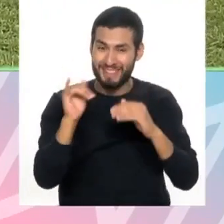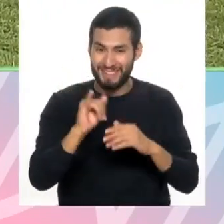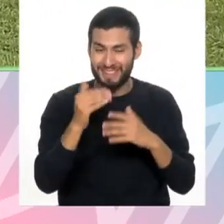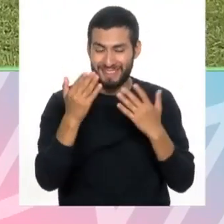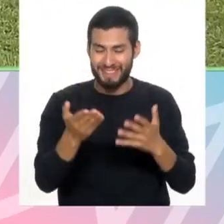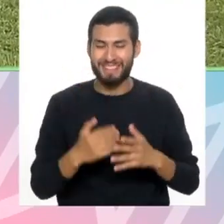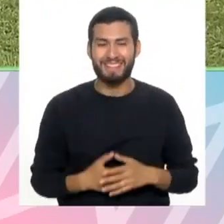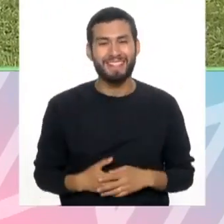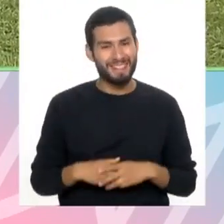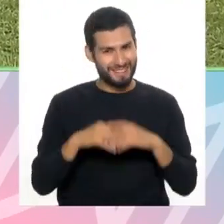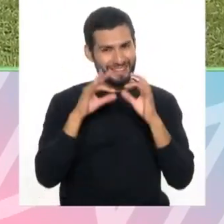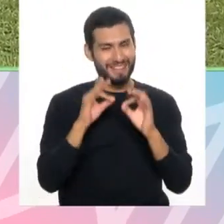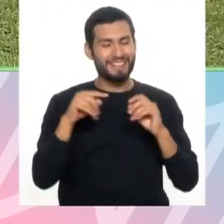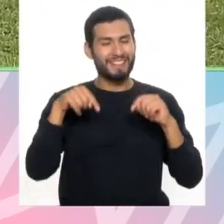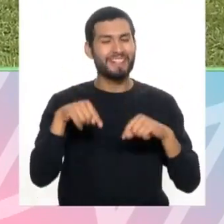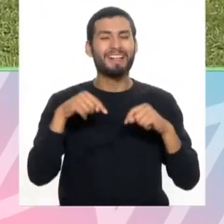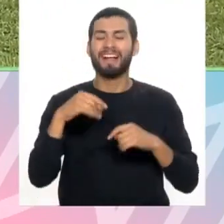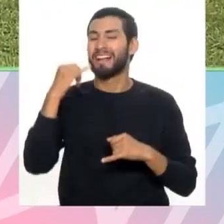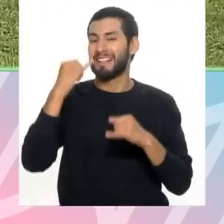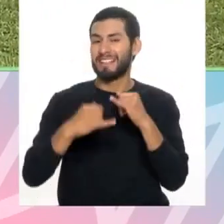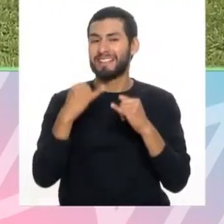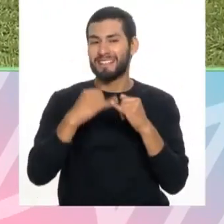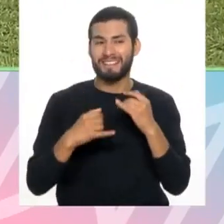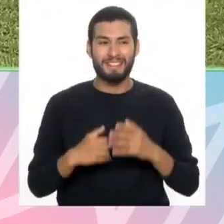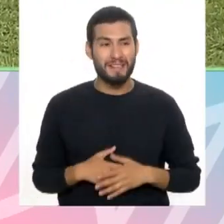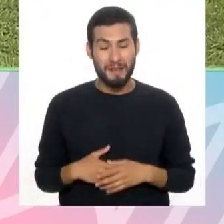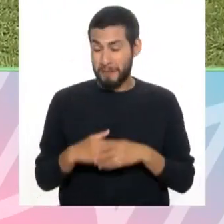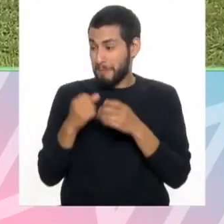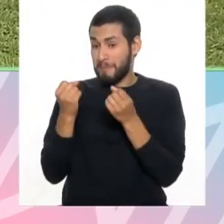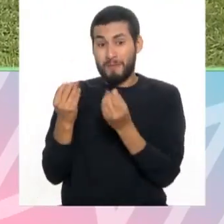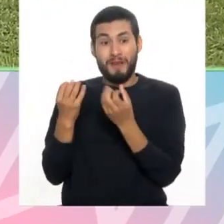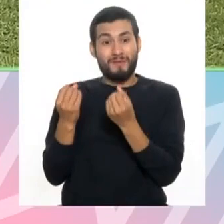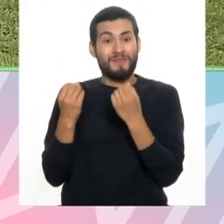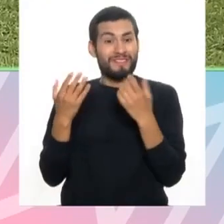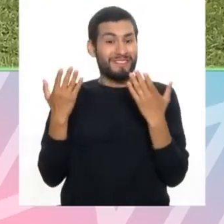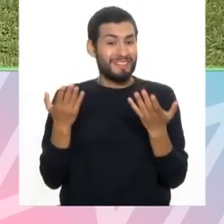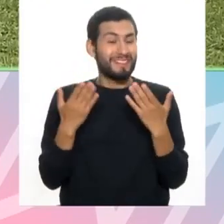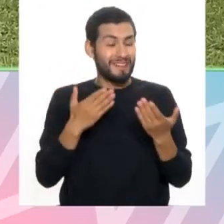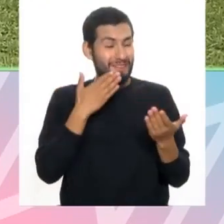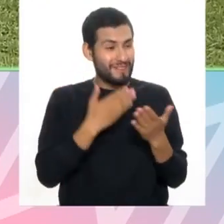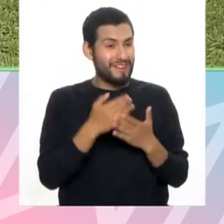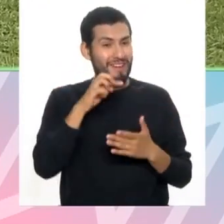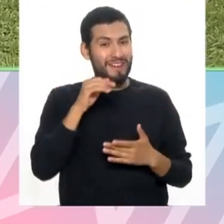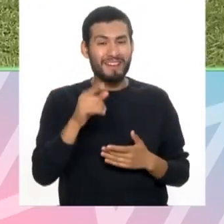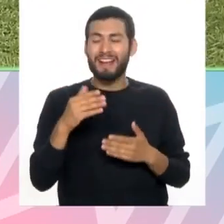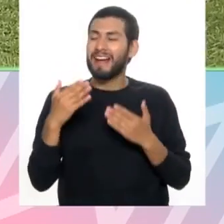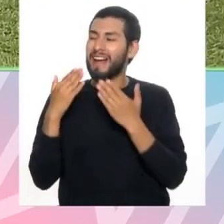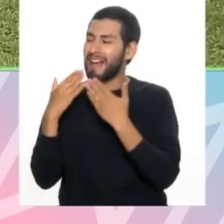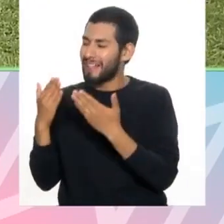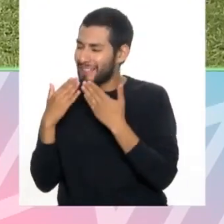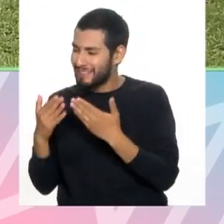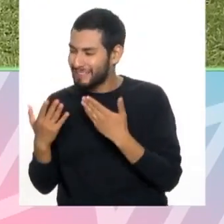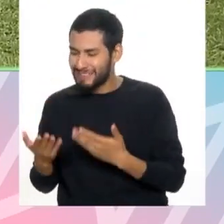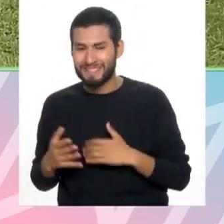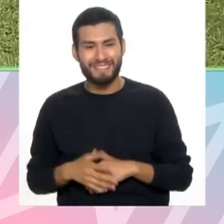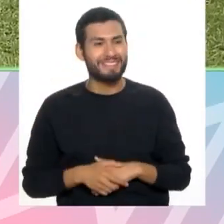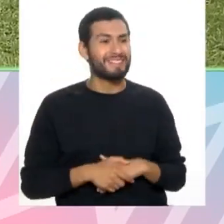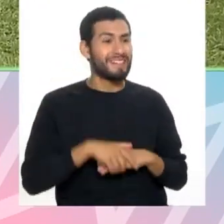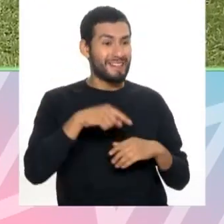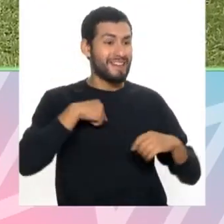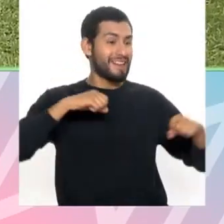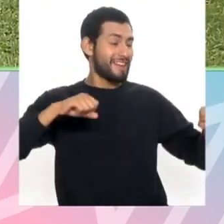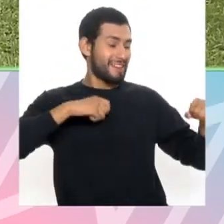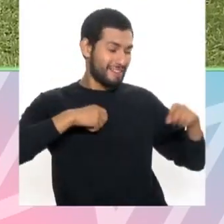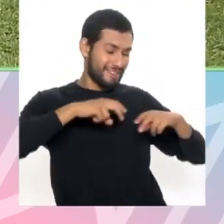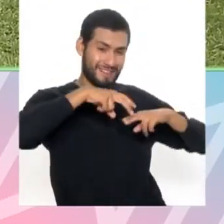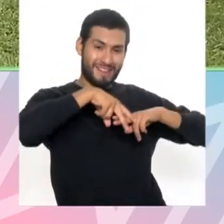bien. Ahora sí, vamos cerrando. Muy bien, muy bien, muy bien. Vamos cerrando, Magali, muchísimas gracias. Ya nos hemos movido del